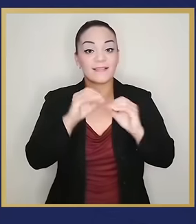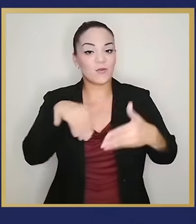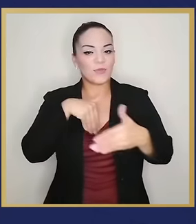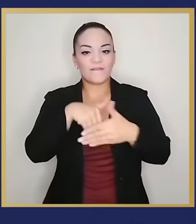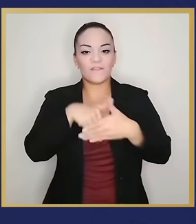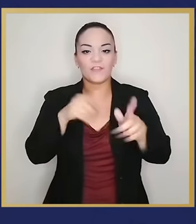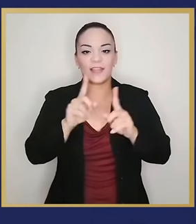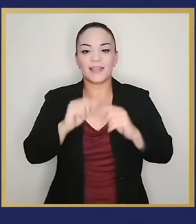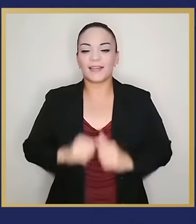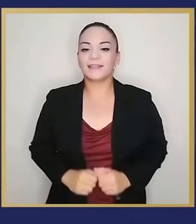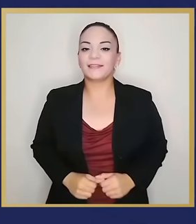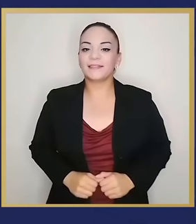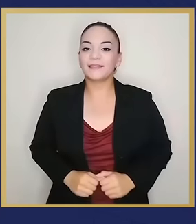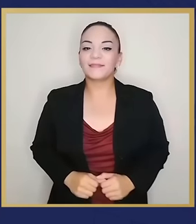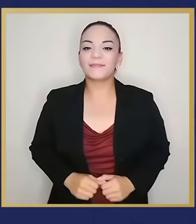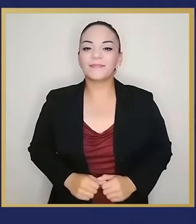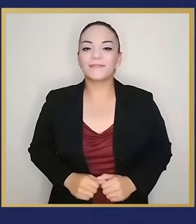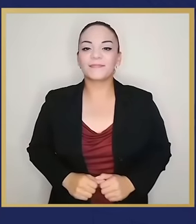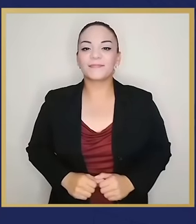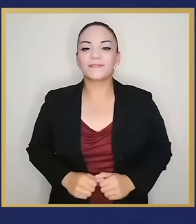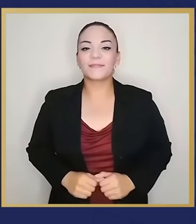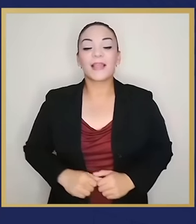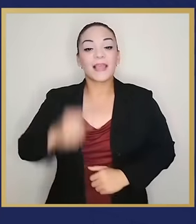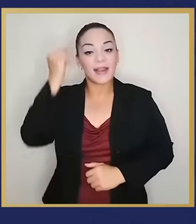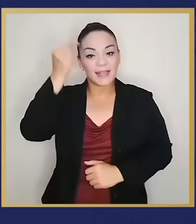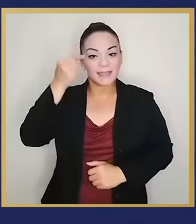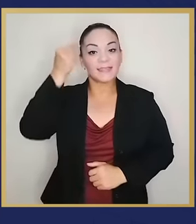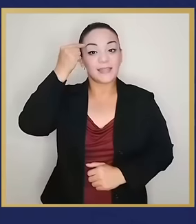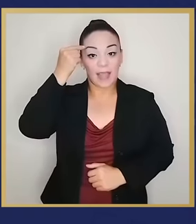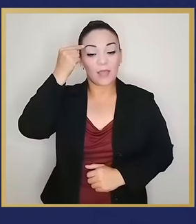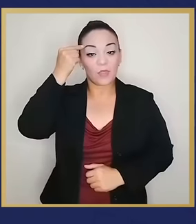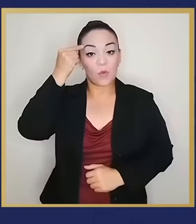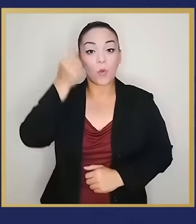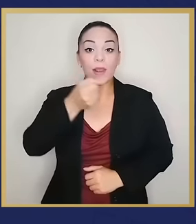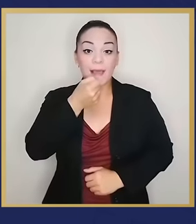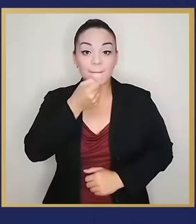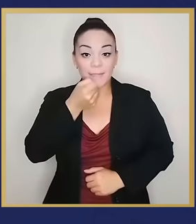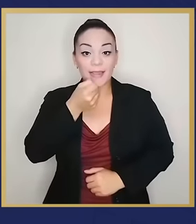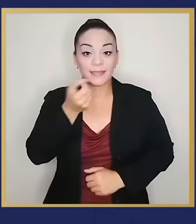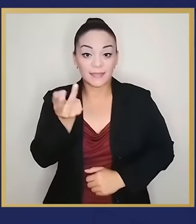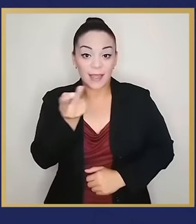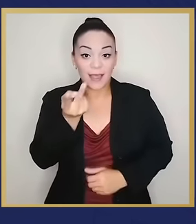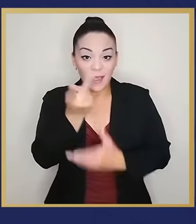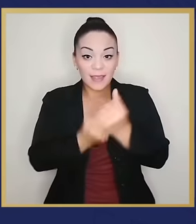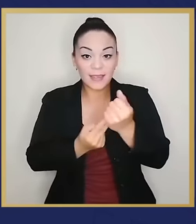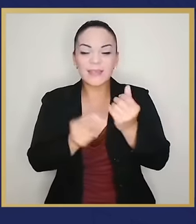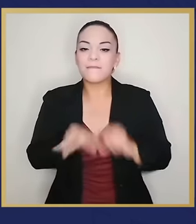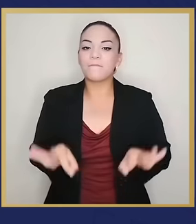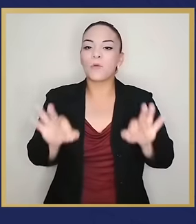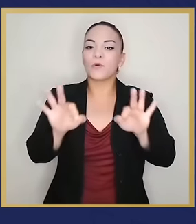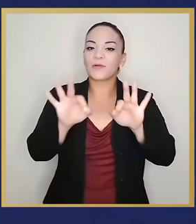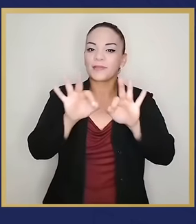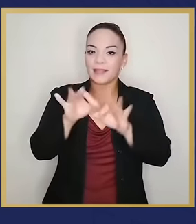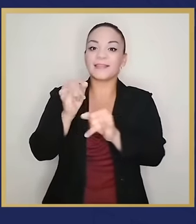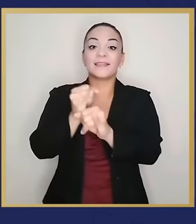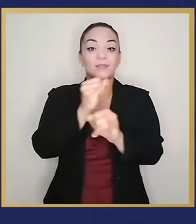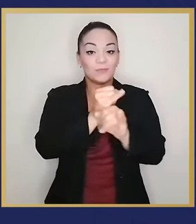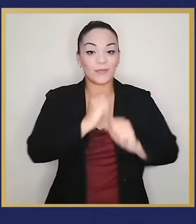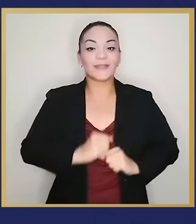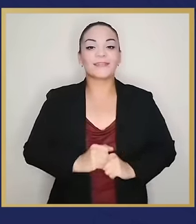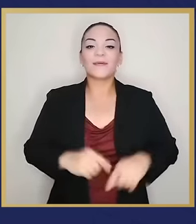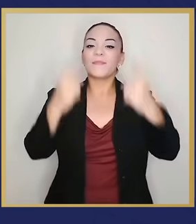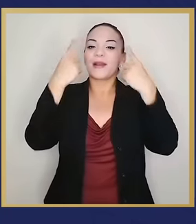todo lugar y sin ninguna frontera. El Estado y la prensa son instituciones